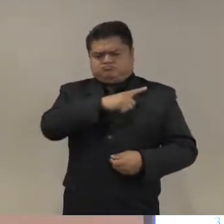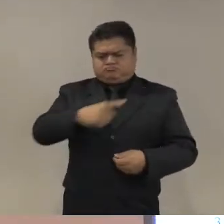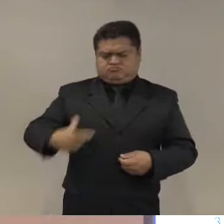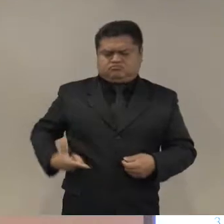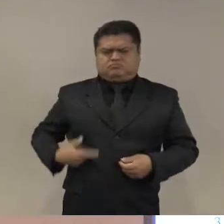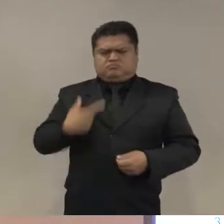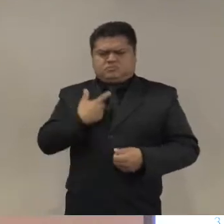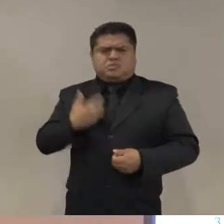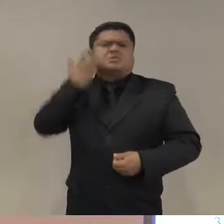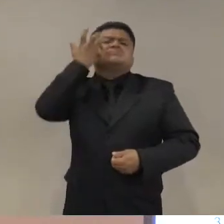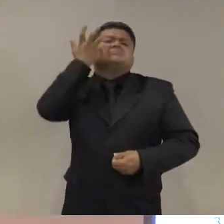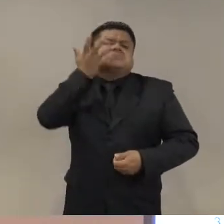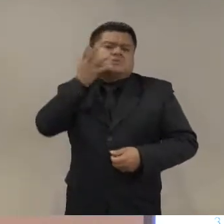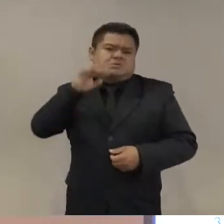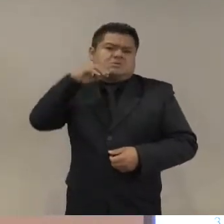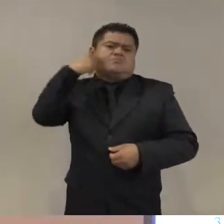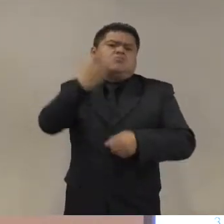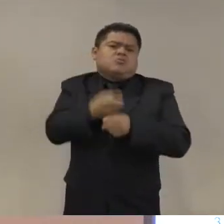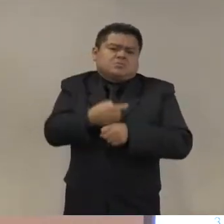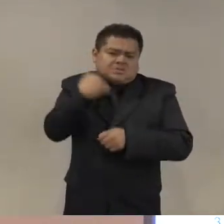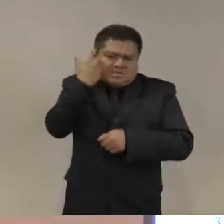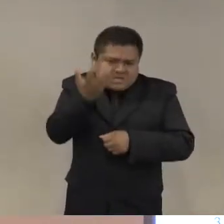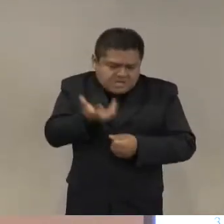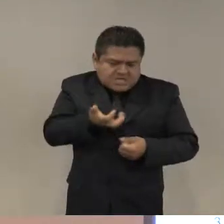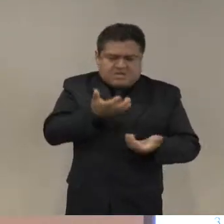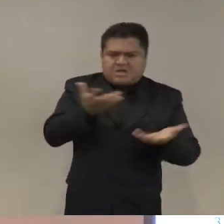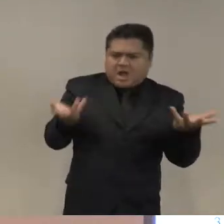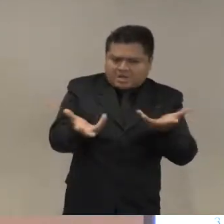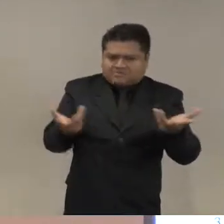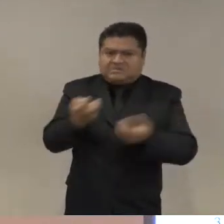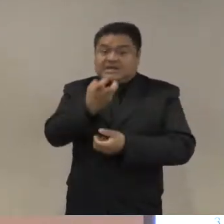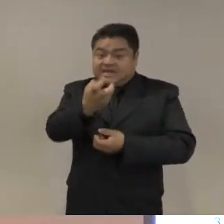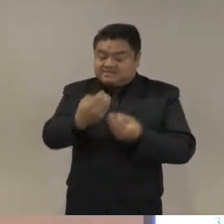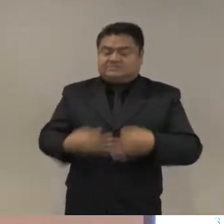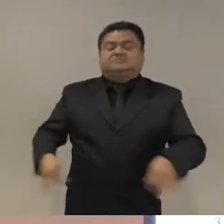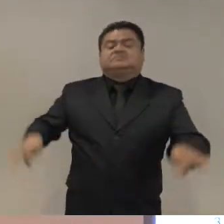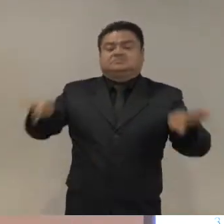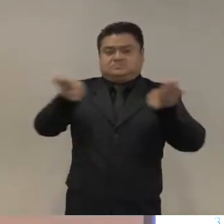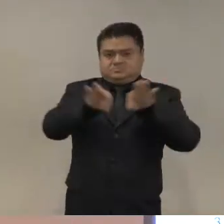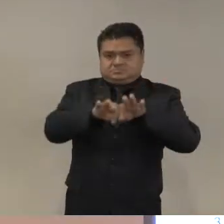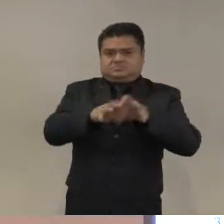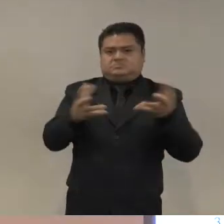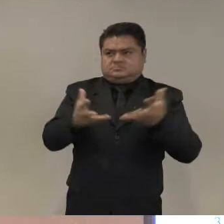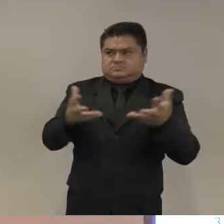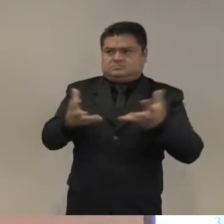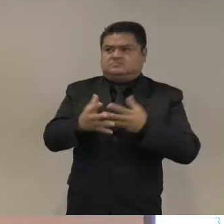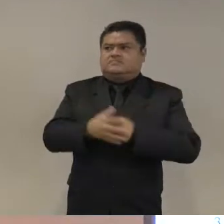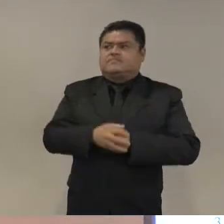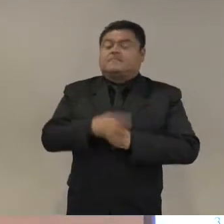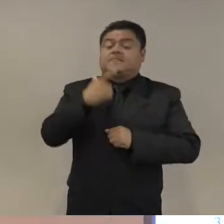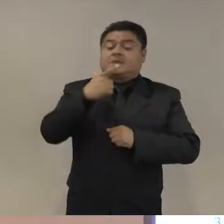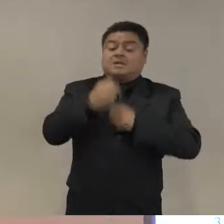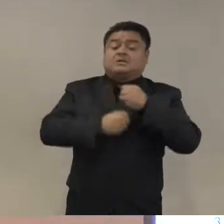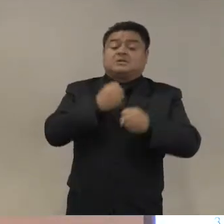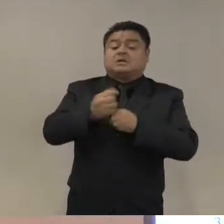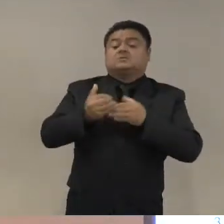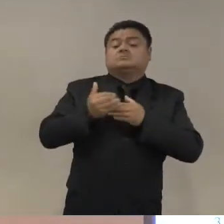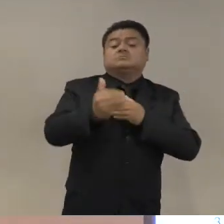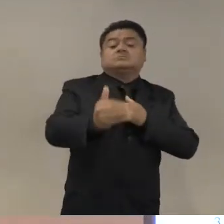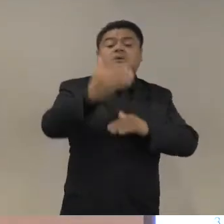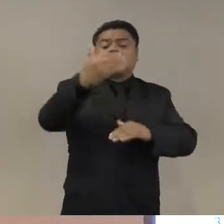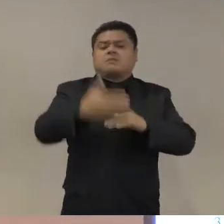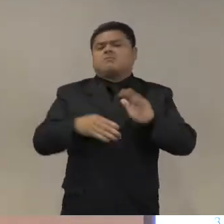de fortalecimiento de instituciones que son difíciles de medir y calitativos pero después de esos primeros 7 años digamos que